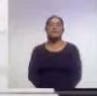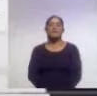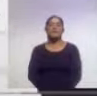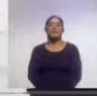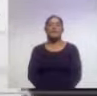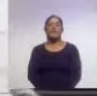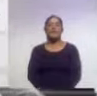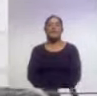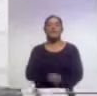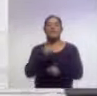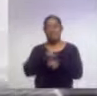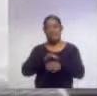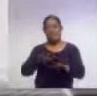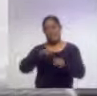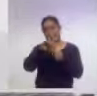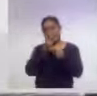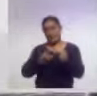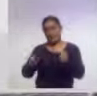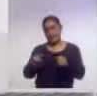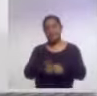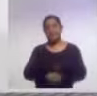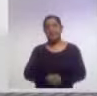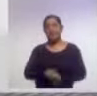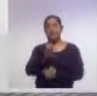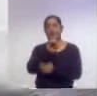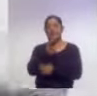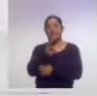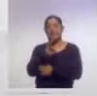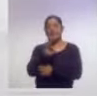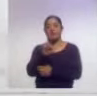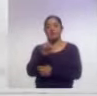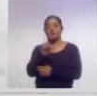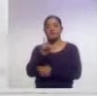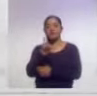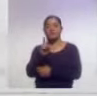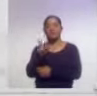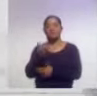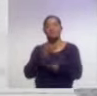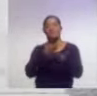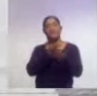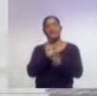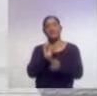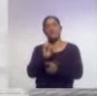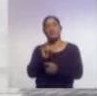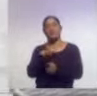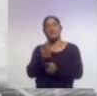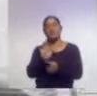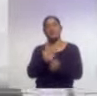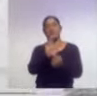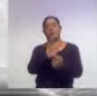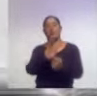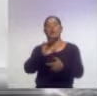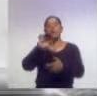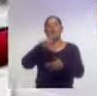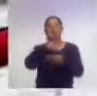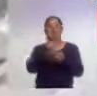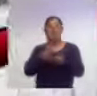En Información Nacional, EBRAR presenta ante la ONU el Plan de Desarrollo para Centroamérica.